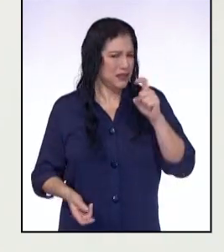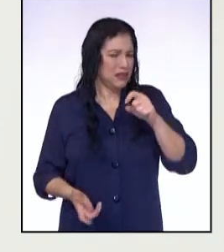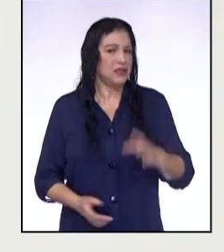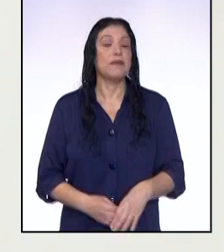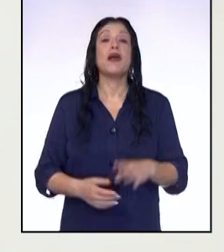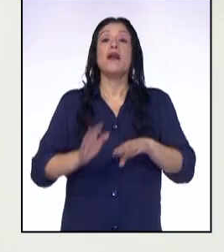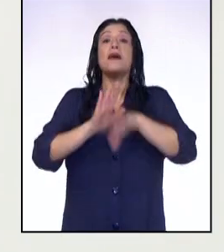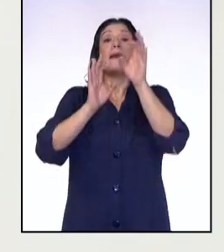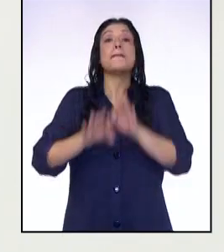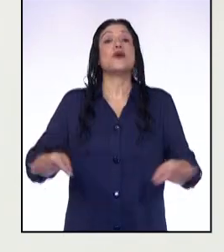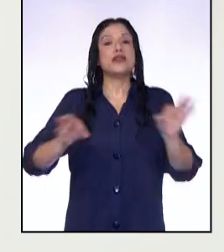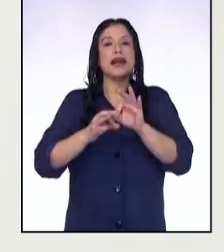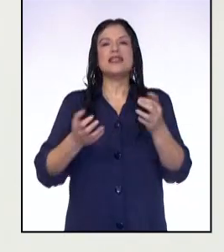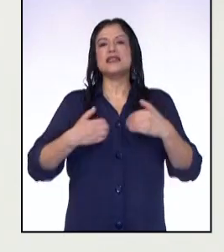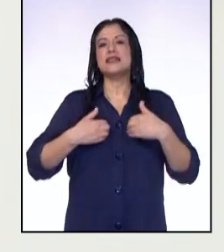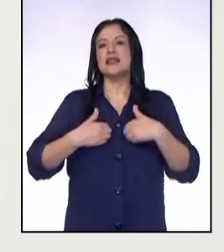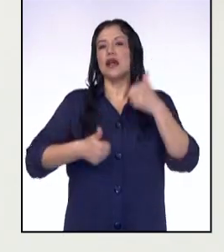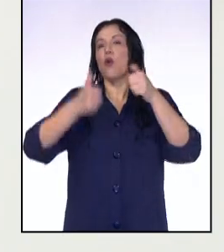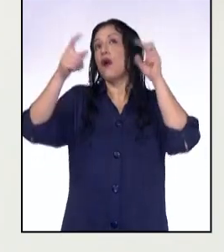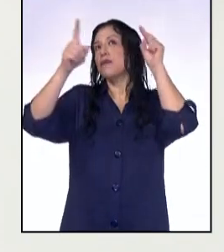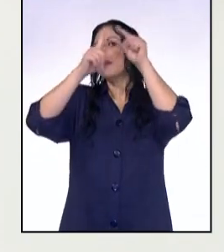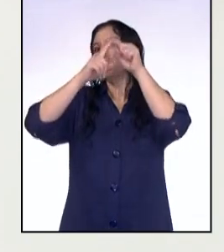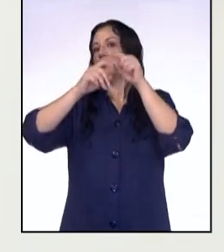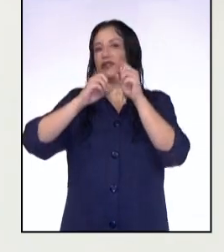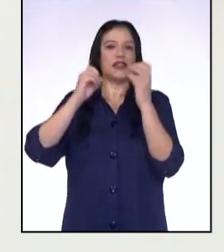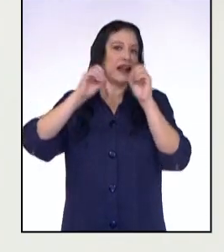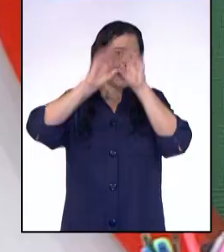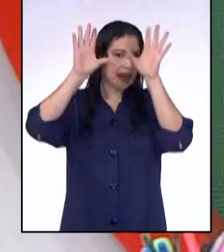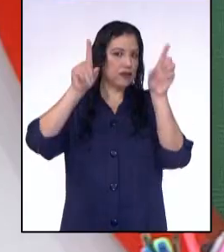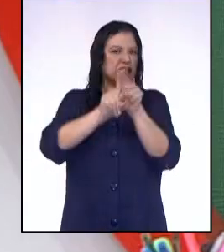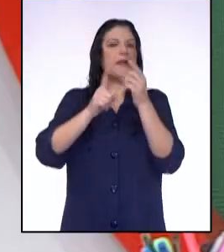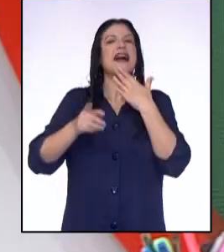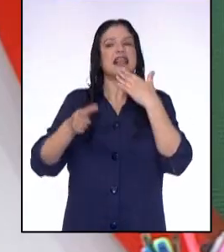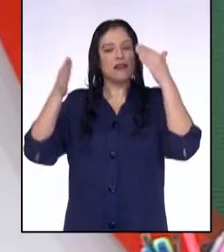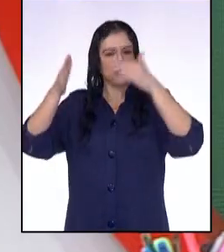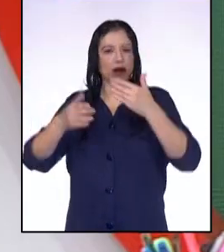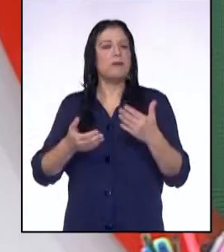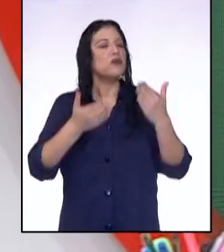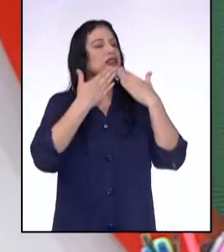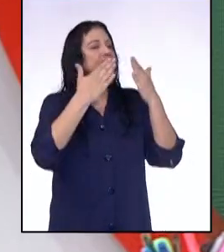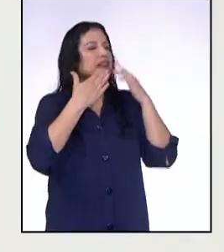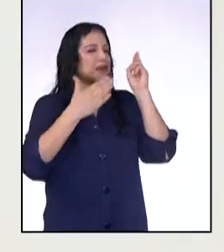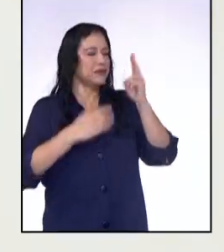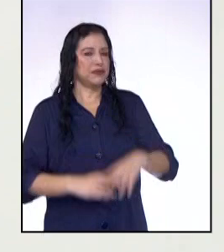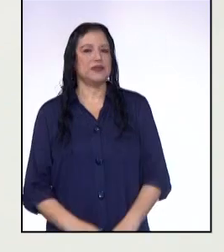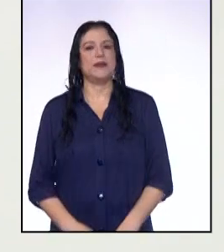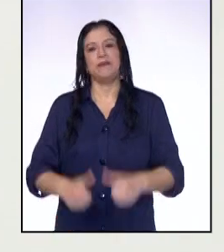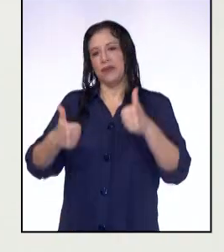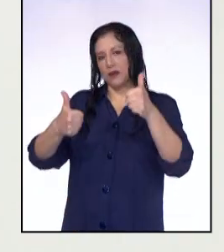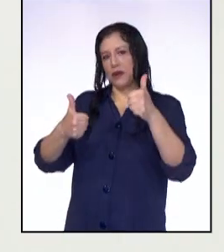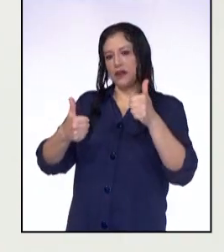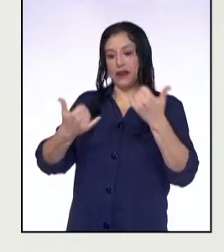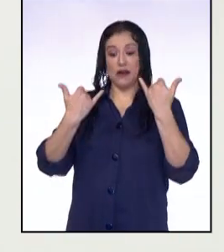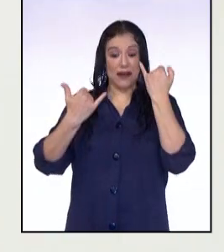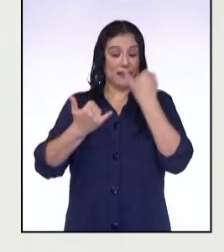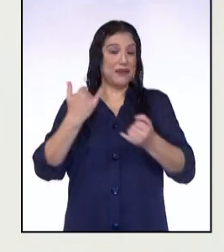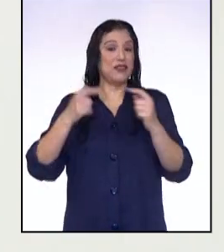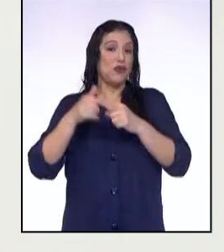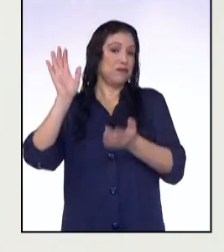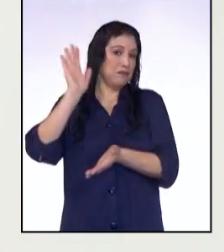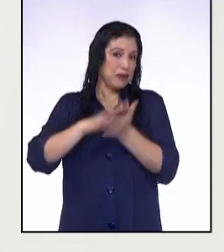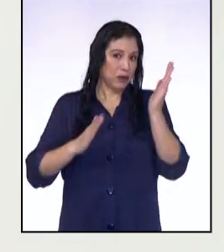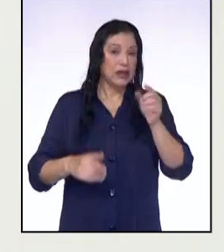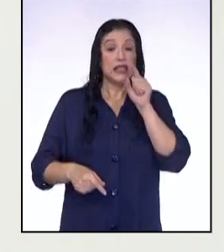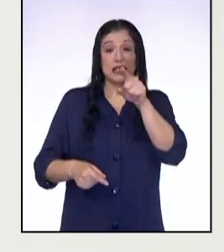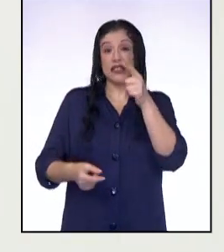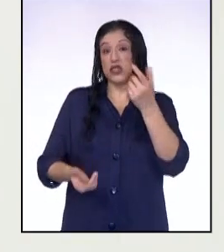Lo importante es tener claro el propósito y el destinatario. Muchas gracias, profesora. Bueno, ha llegado la hora de irme.